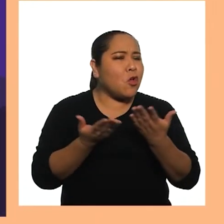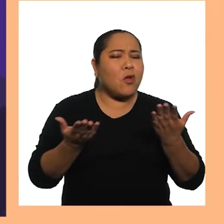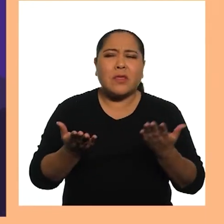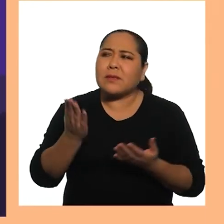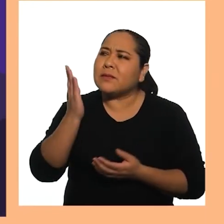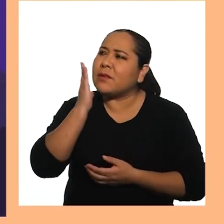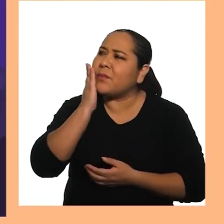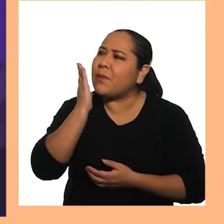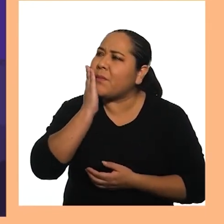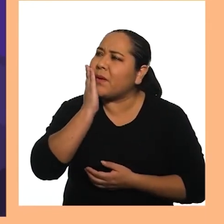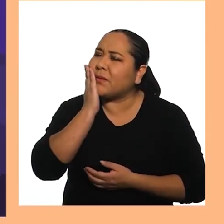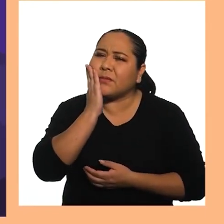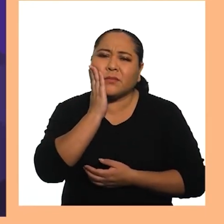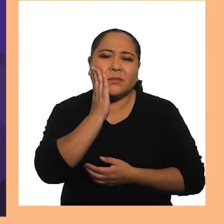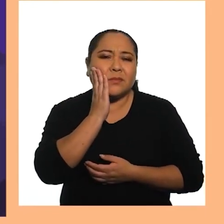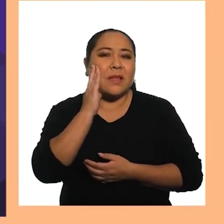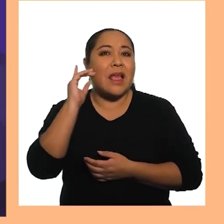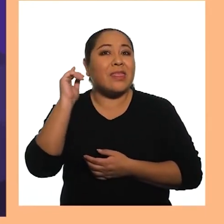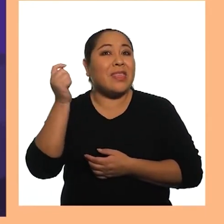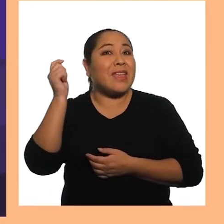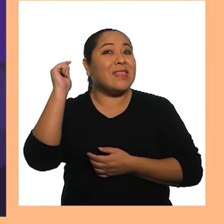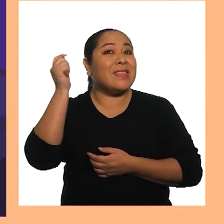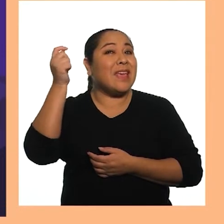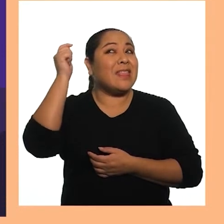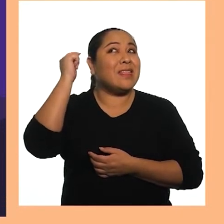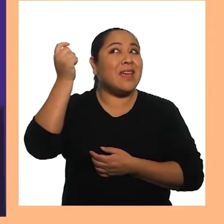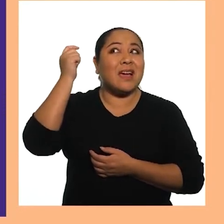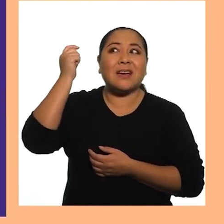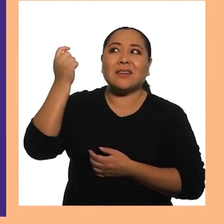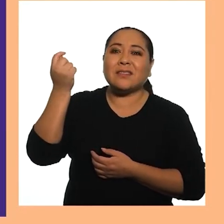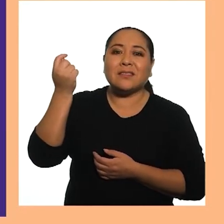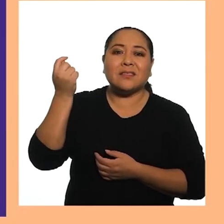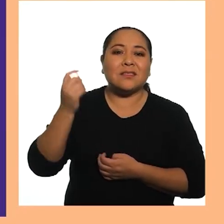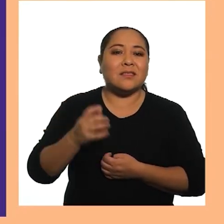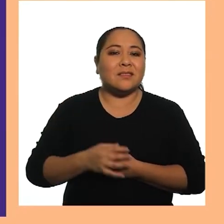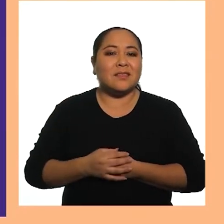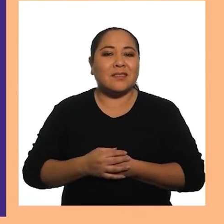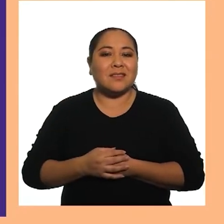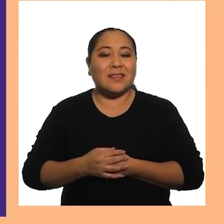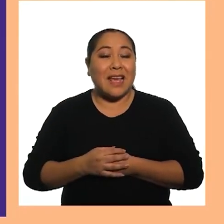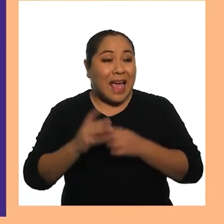¿Dónde está mamá? Tin, tin, tin, tin